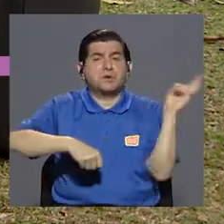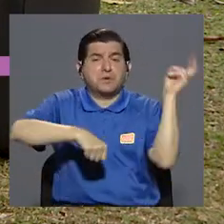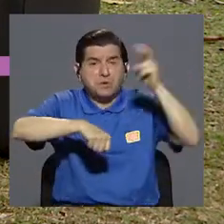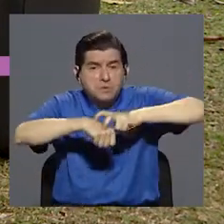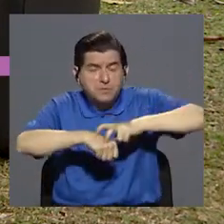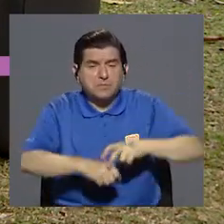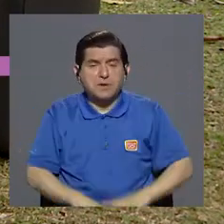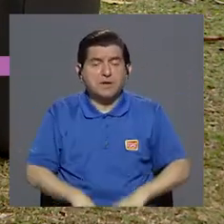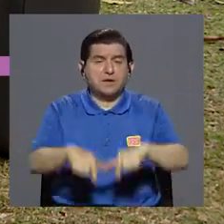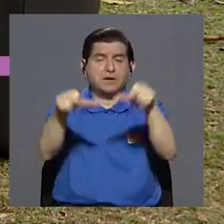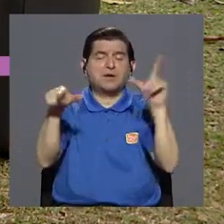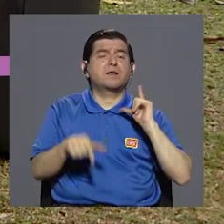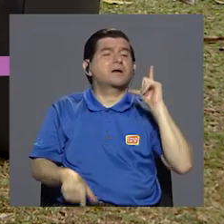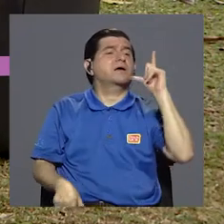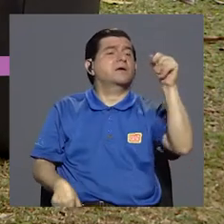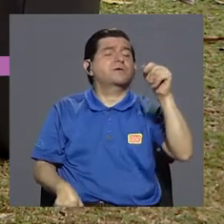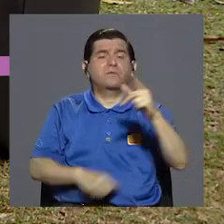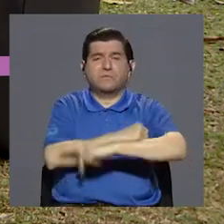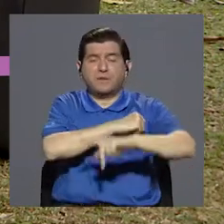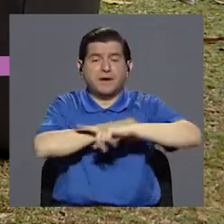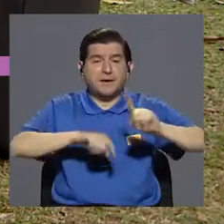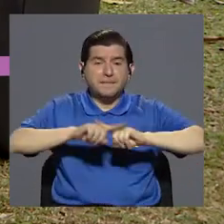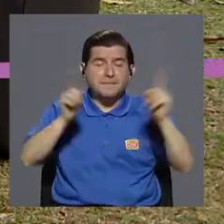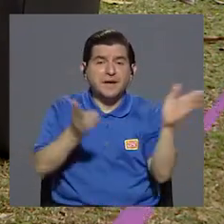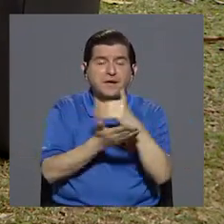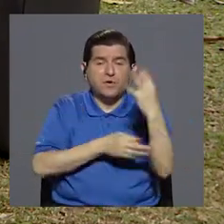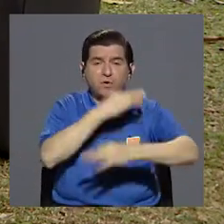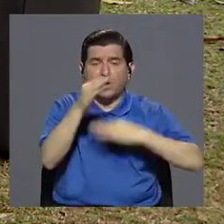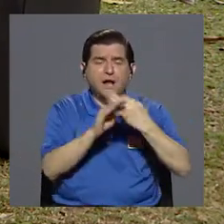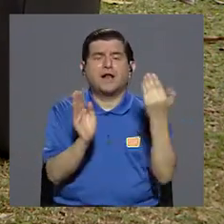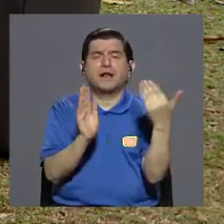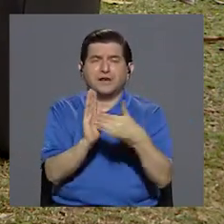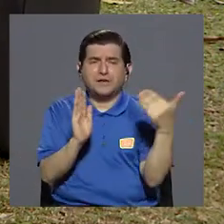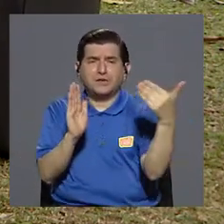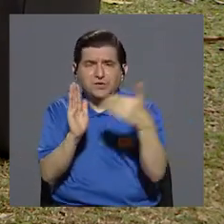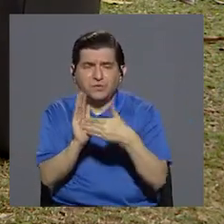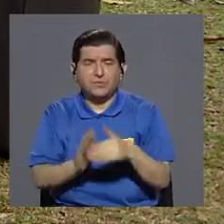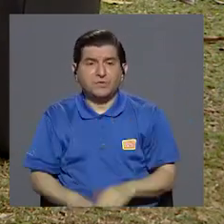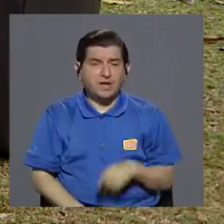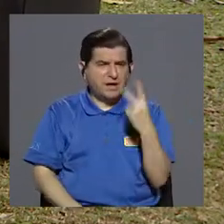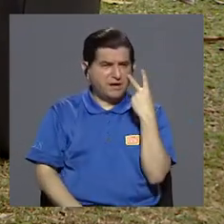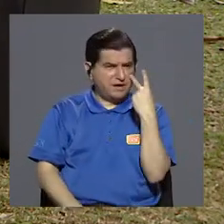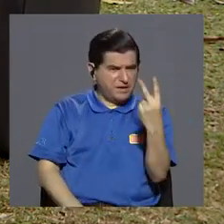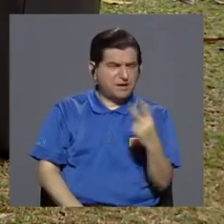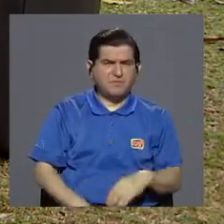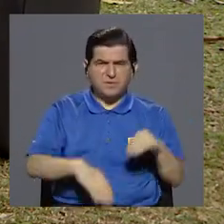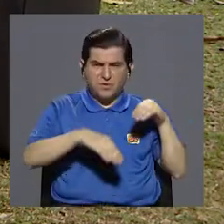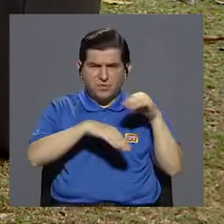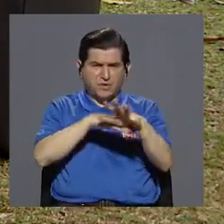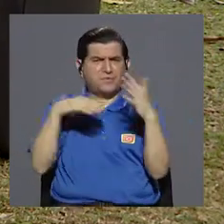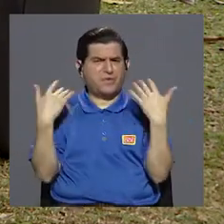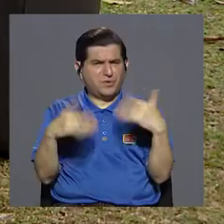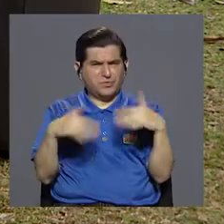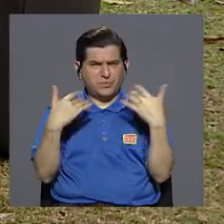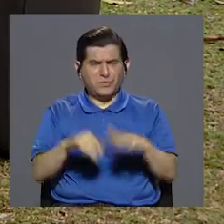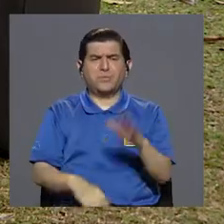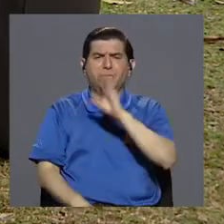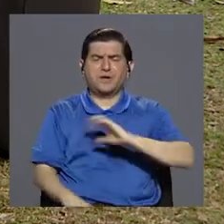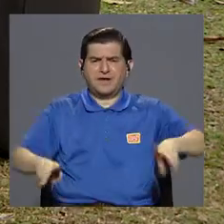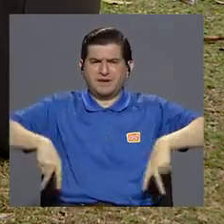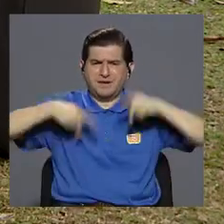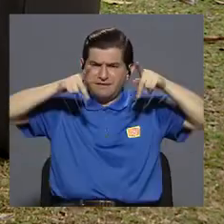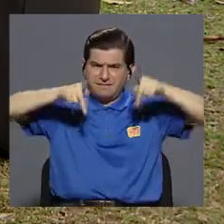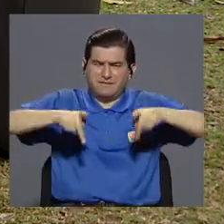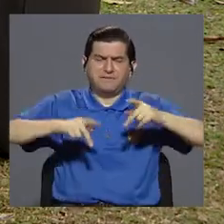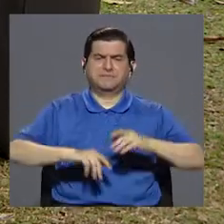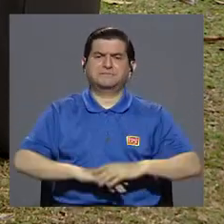mordedura, que están en las zonas rurales del país, pero que quedan con algún tipo de secuela y lo que ella vio es que hay un efecto muy grande en la